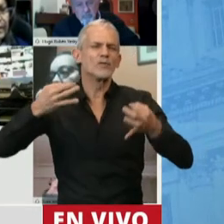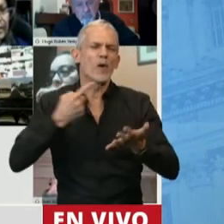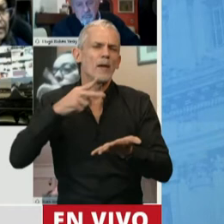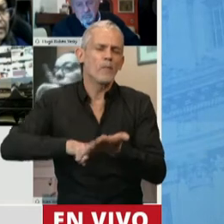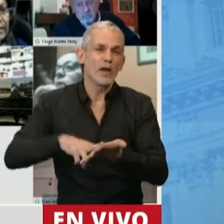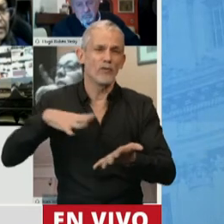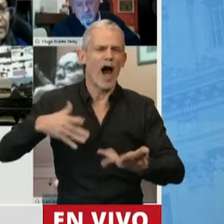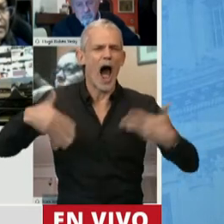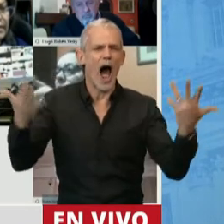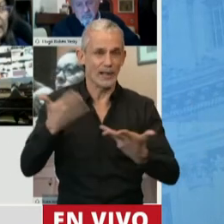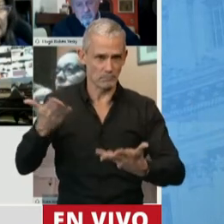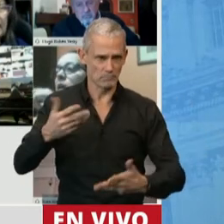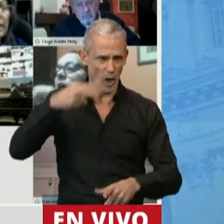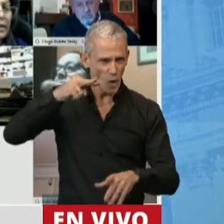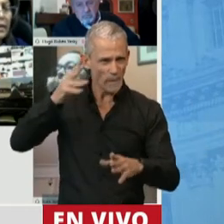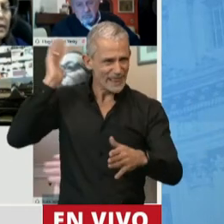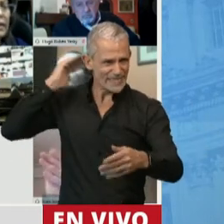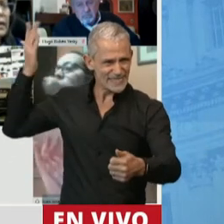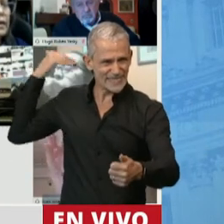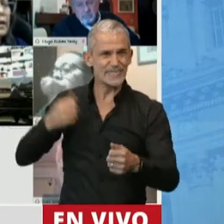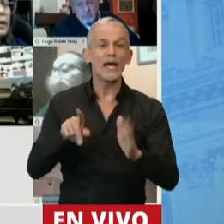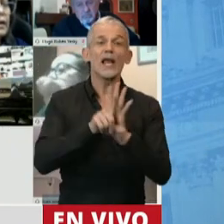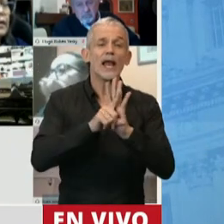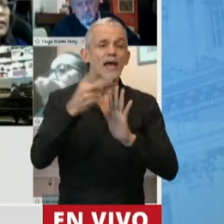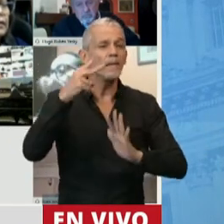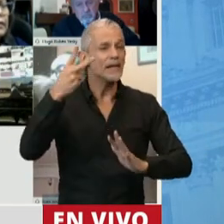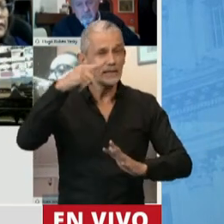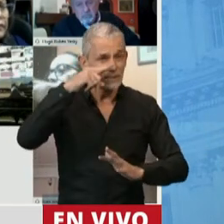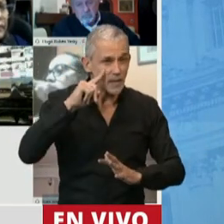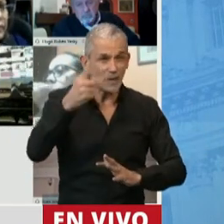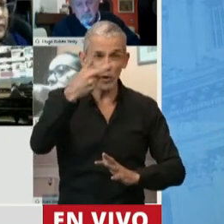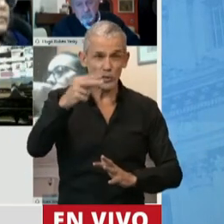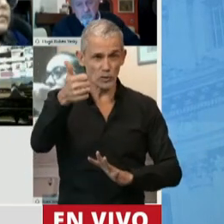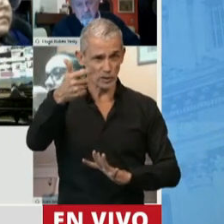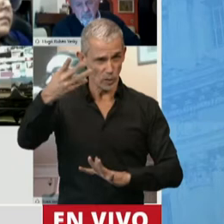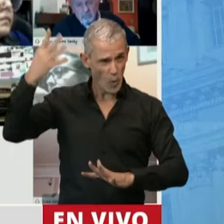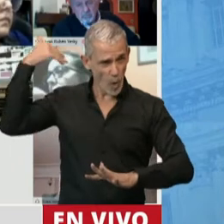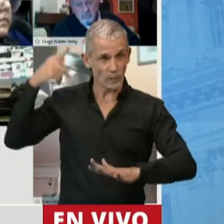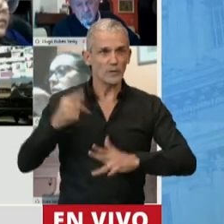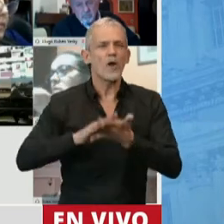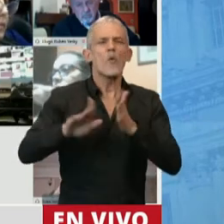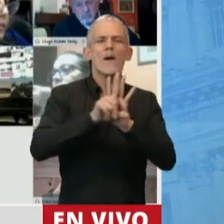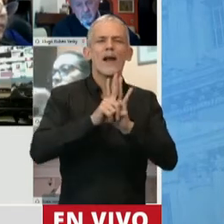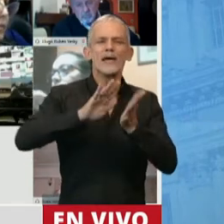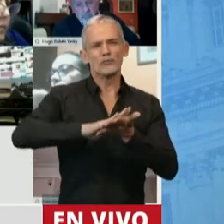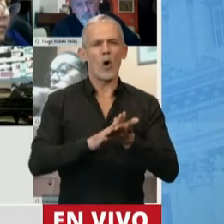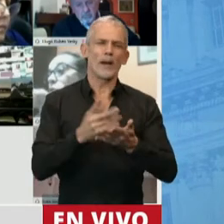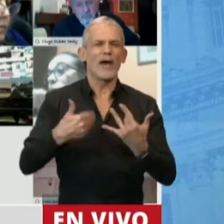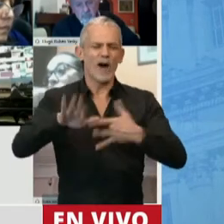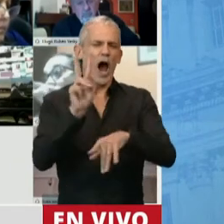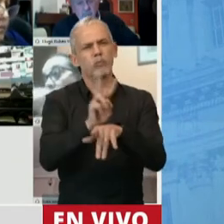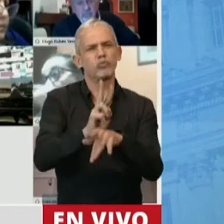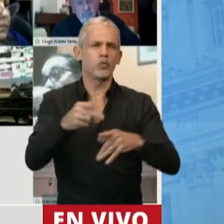En el 2016, la 27.264, que se proclamó como la nueva ley PYME, que iba a